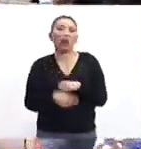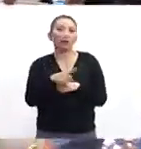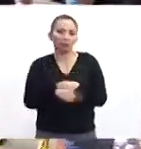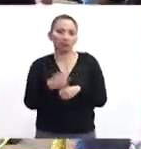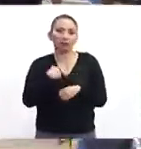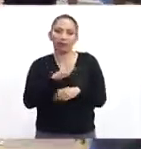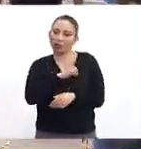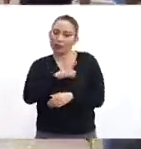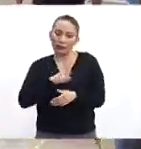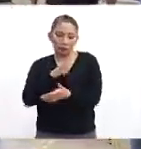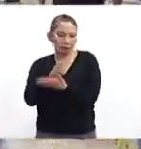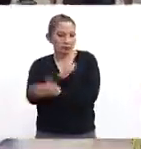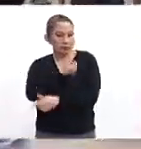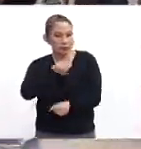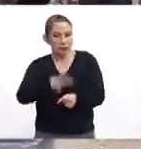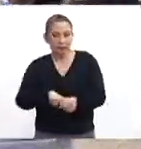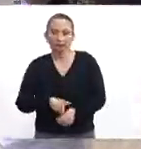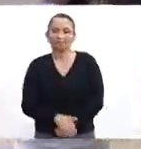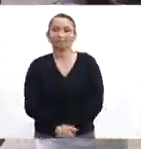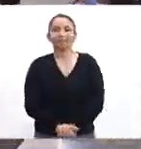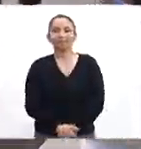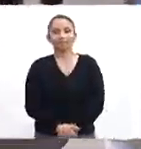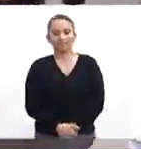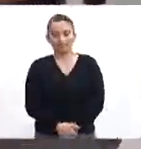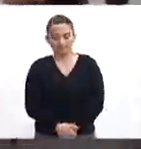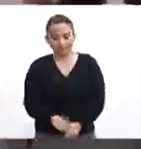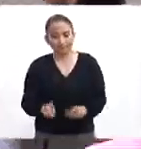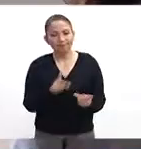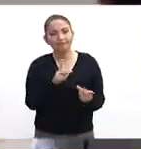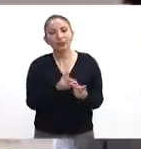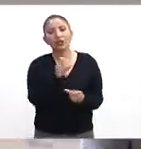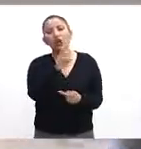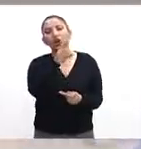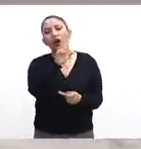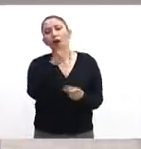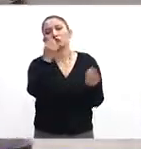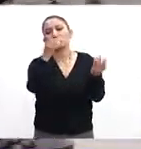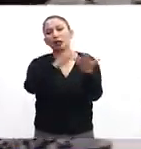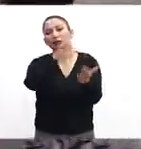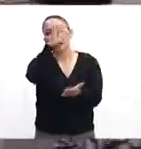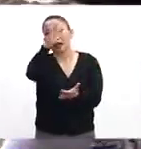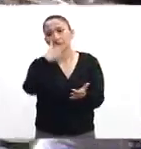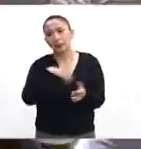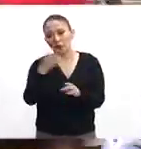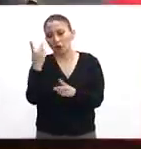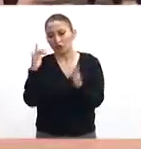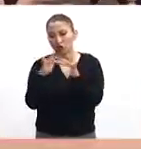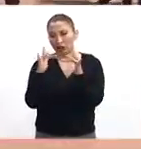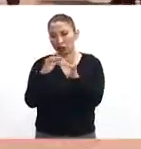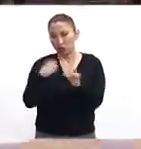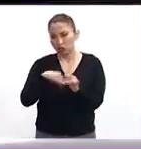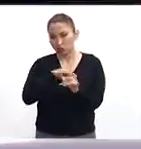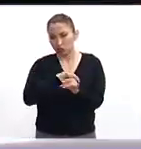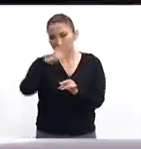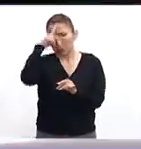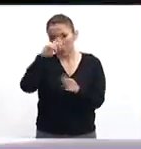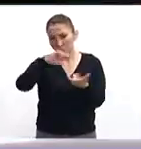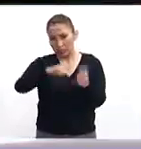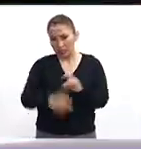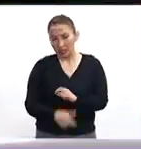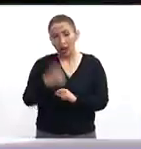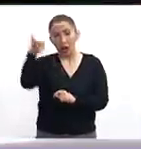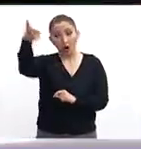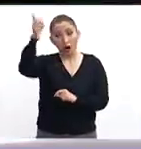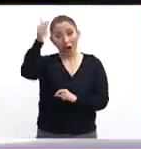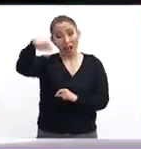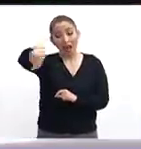acudir a servicios especializados. Perfecto, Dora Luz Villegas, muchísimas gracias por estar con nosotros aquí en México al día.